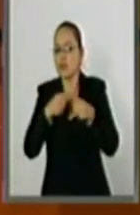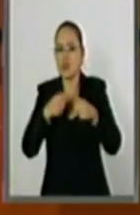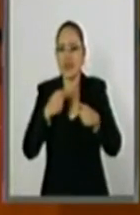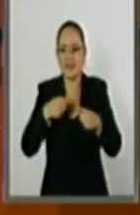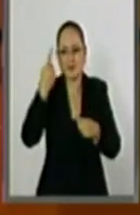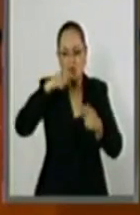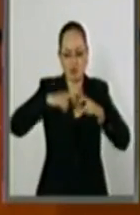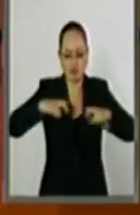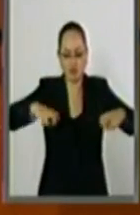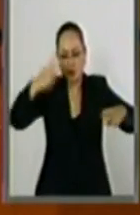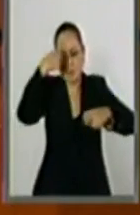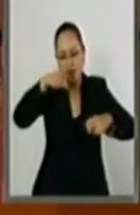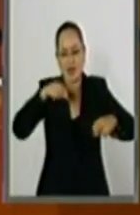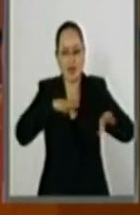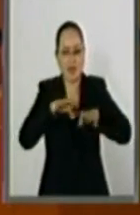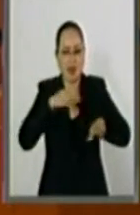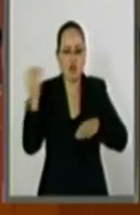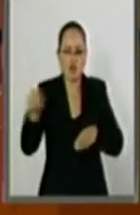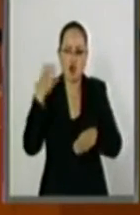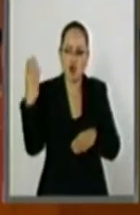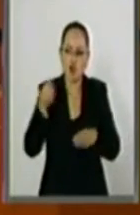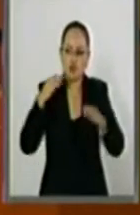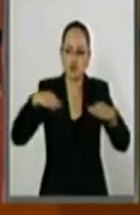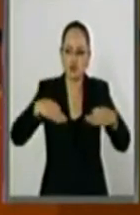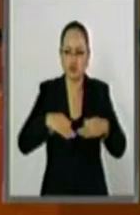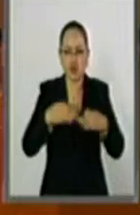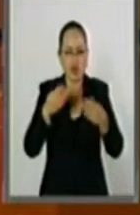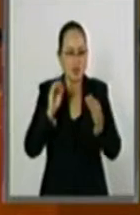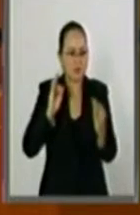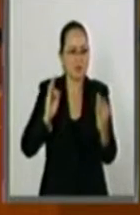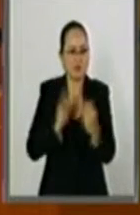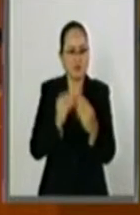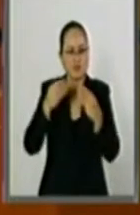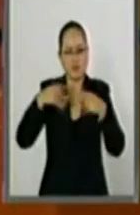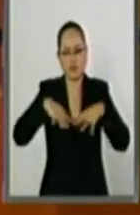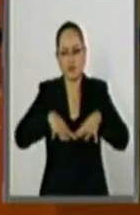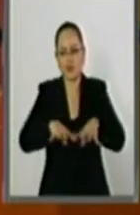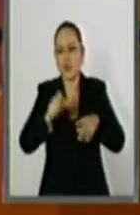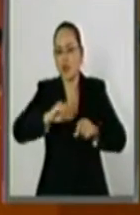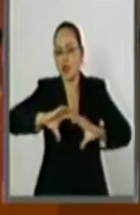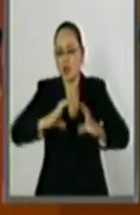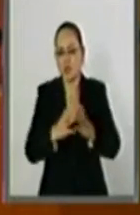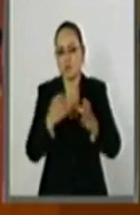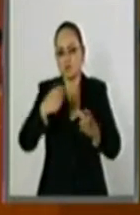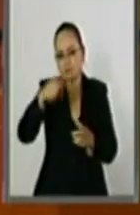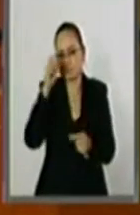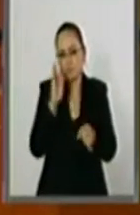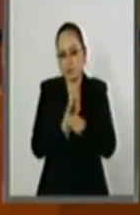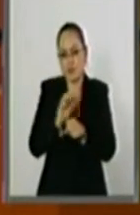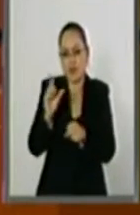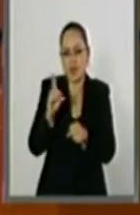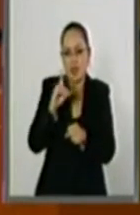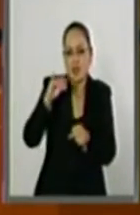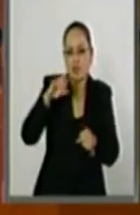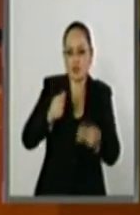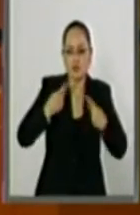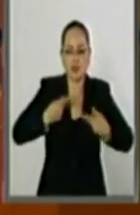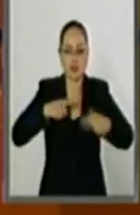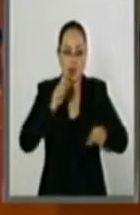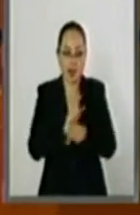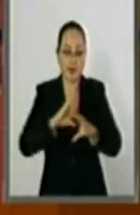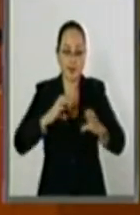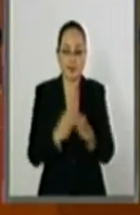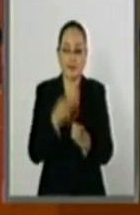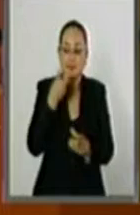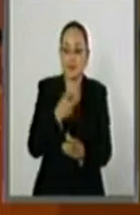de trabajos, foros y audiencias públicas. La Ley General de Protección de Datos Personales en posesión de sujetos obligados